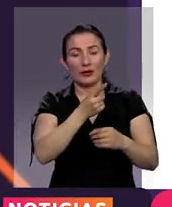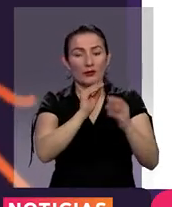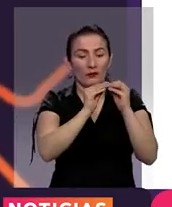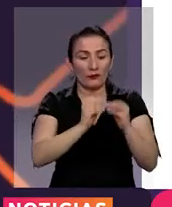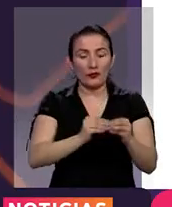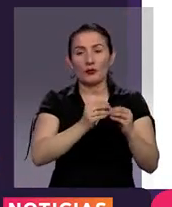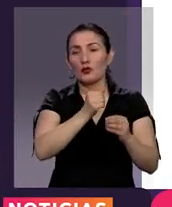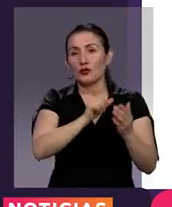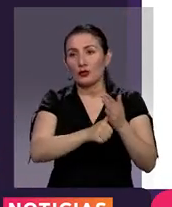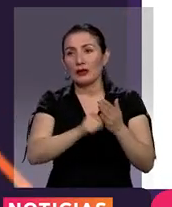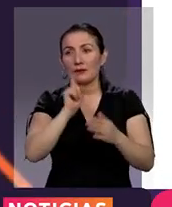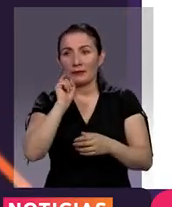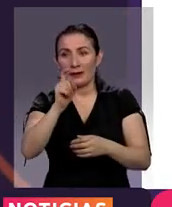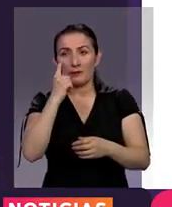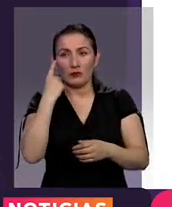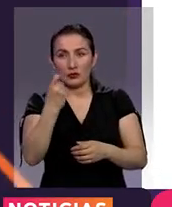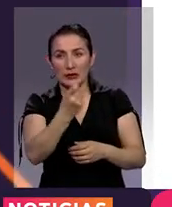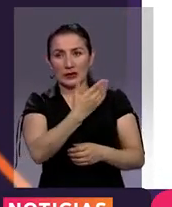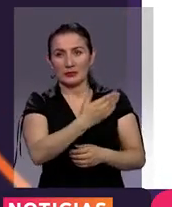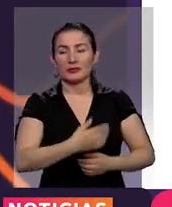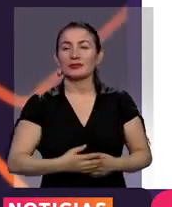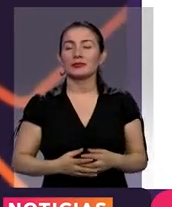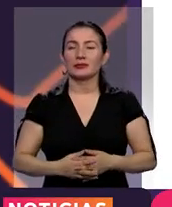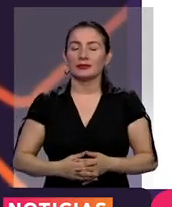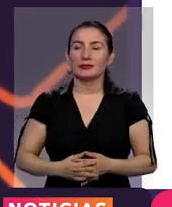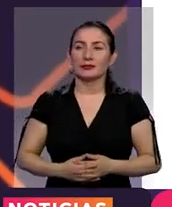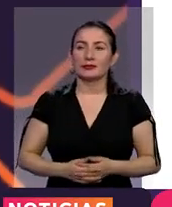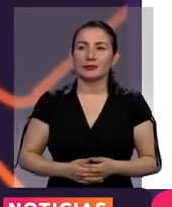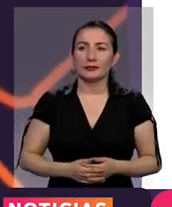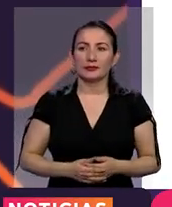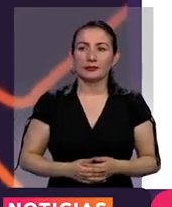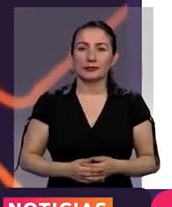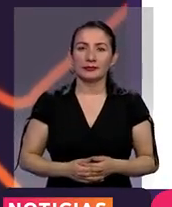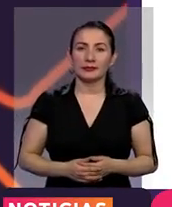de documento, luego haga clic en Buscar y posteriormente Descargar.